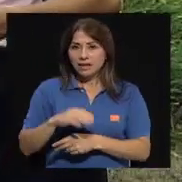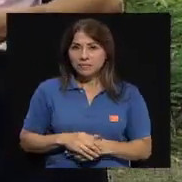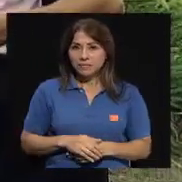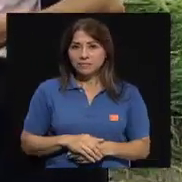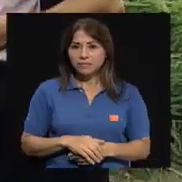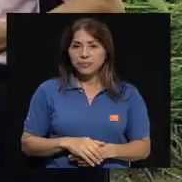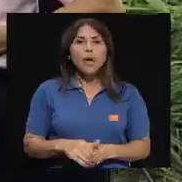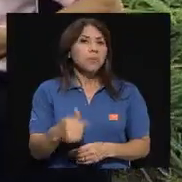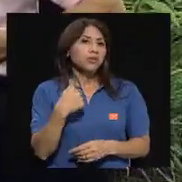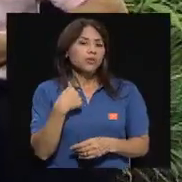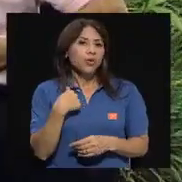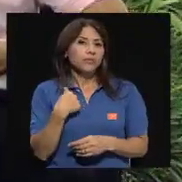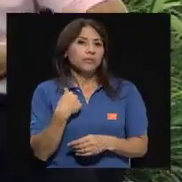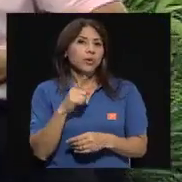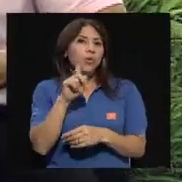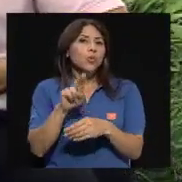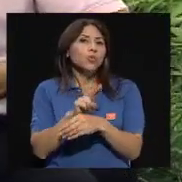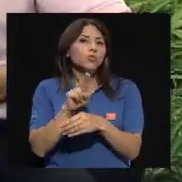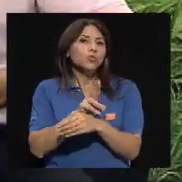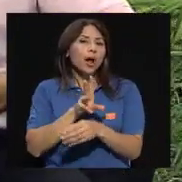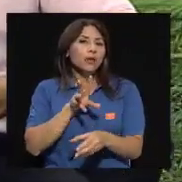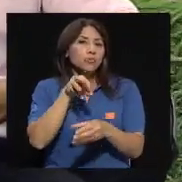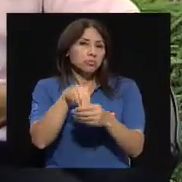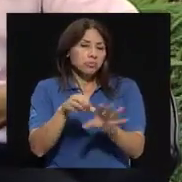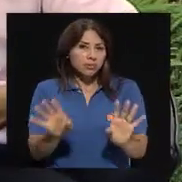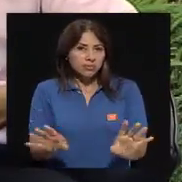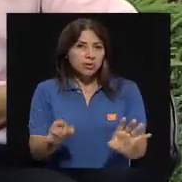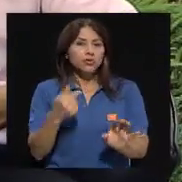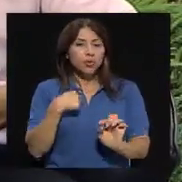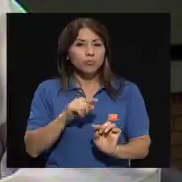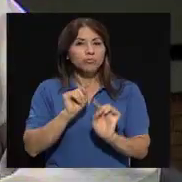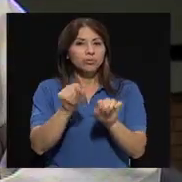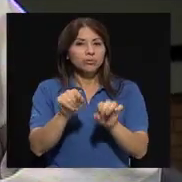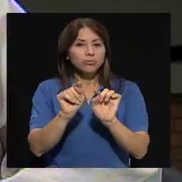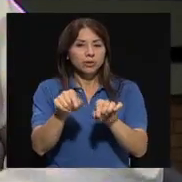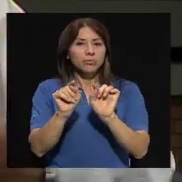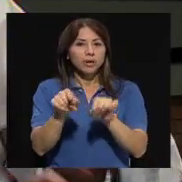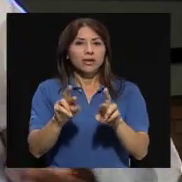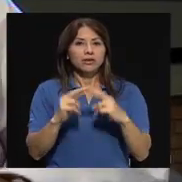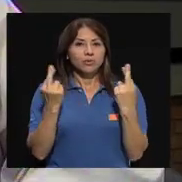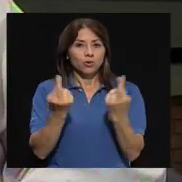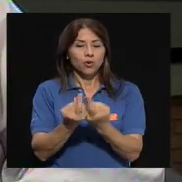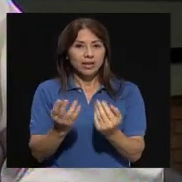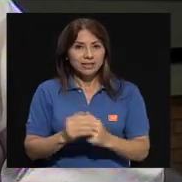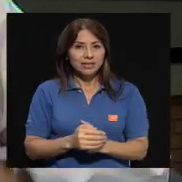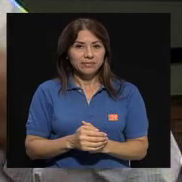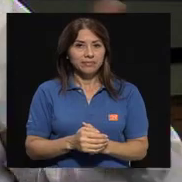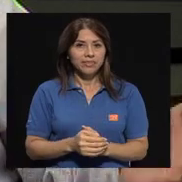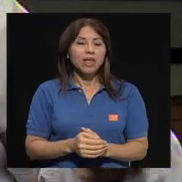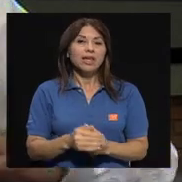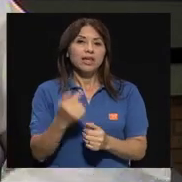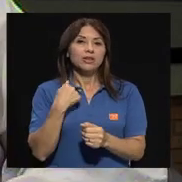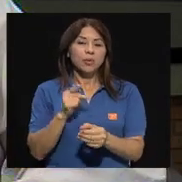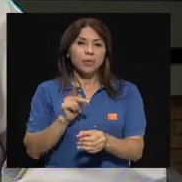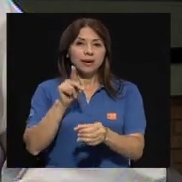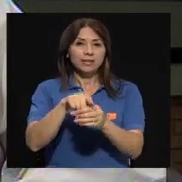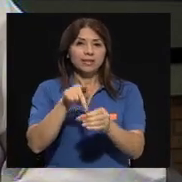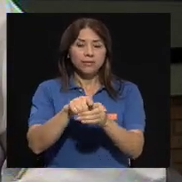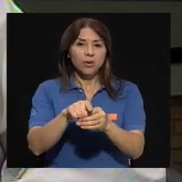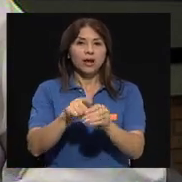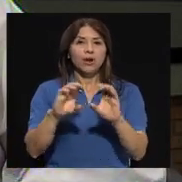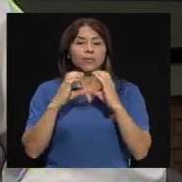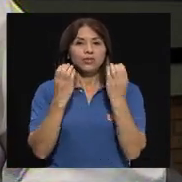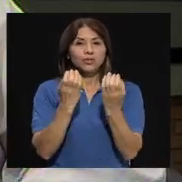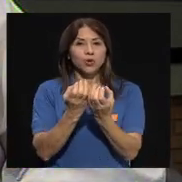Soy, digamos, un usuario más, asisto a sus reuniones y participo junto con la, dentro de la Comisión de